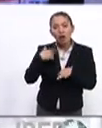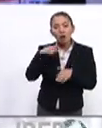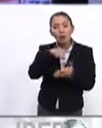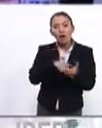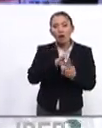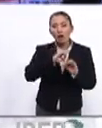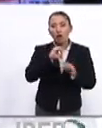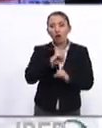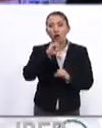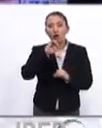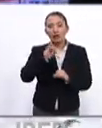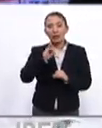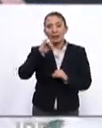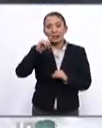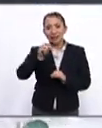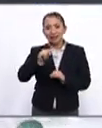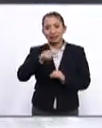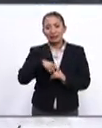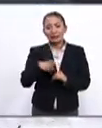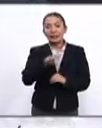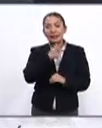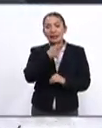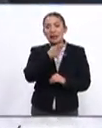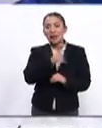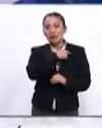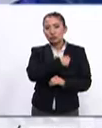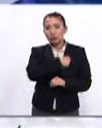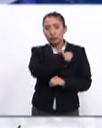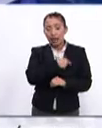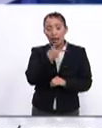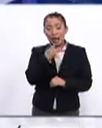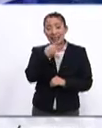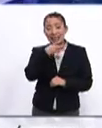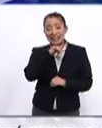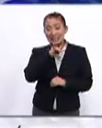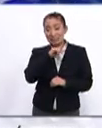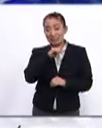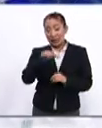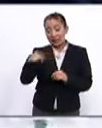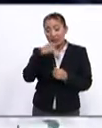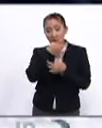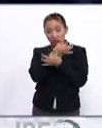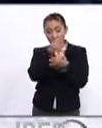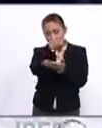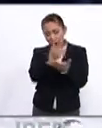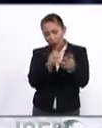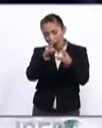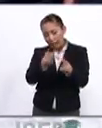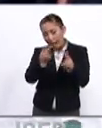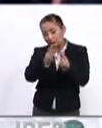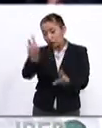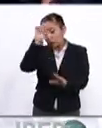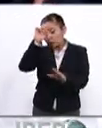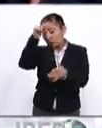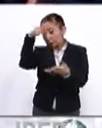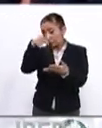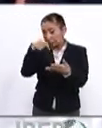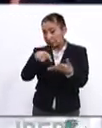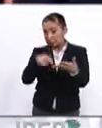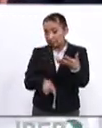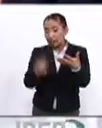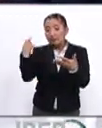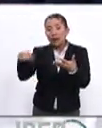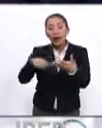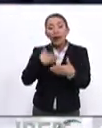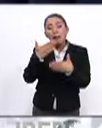sede de la Organización Internacional del Trabajo en Ginebra, Suiza Greenspan destacó que este informe es un análisis con recomendaciones concretas